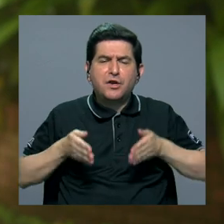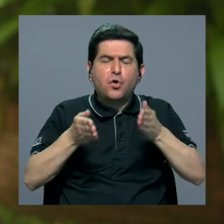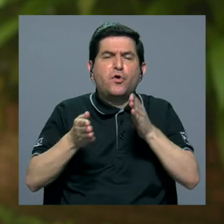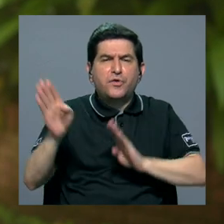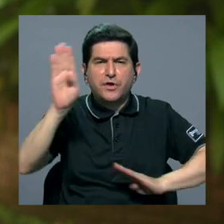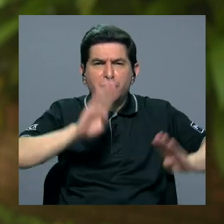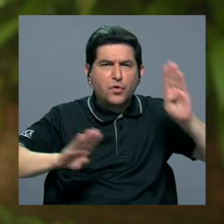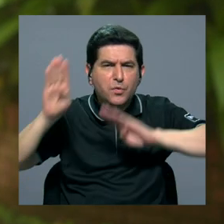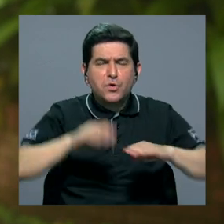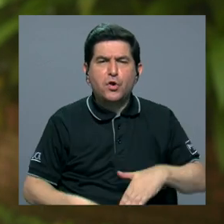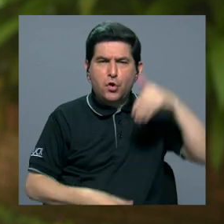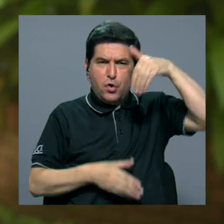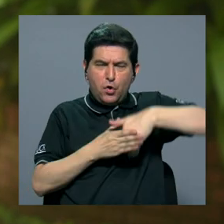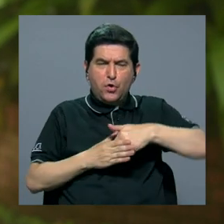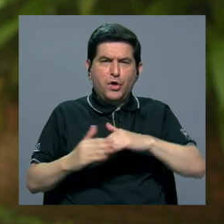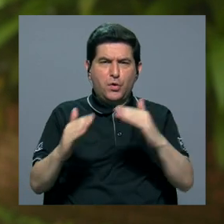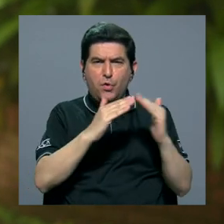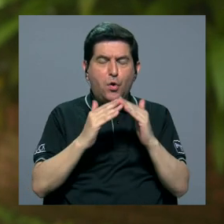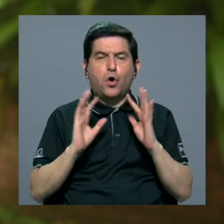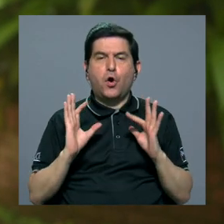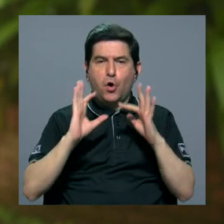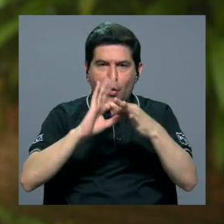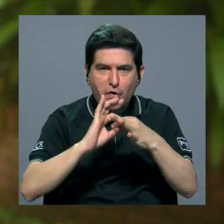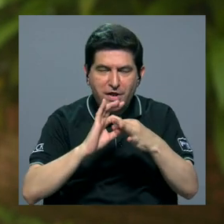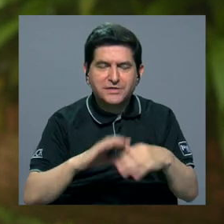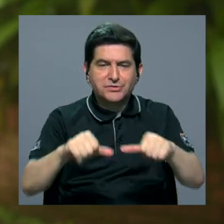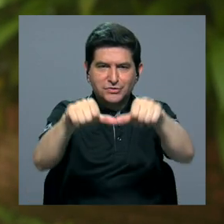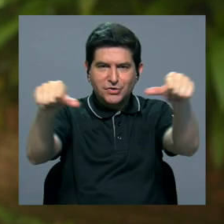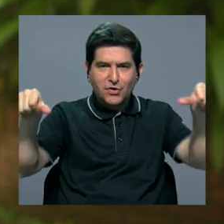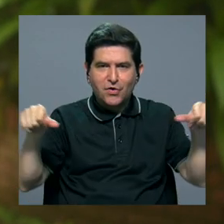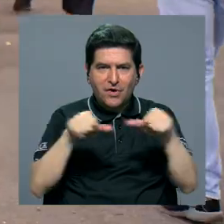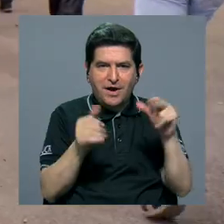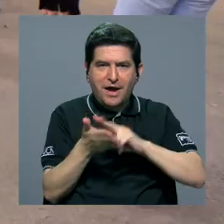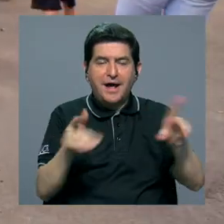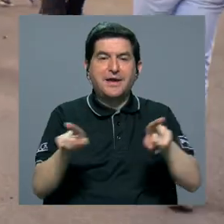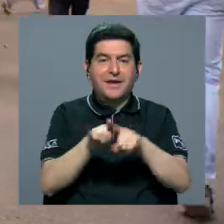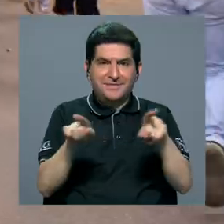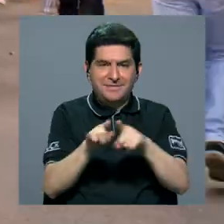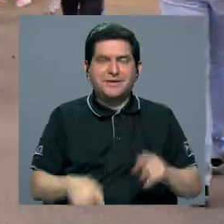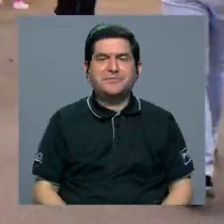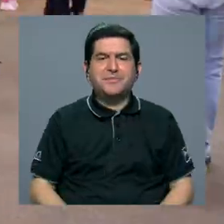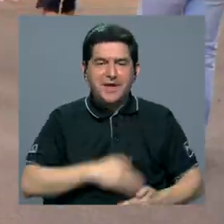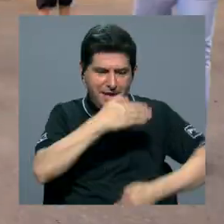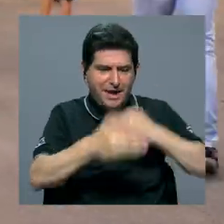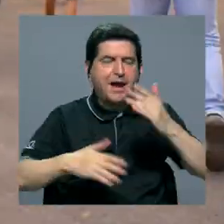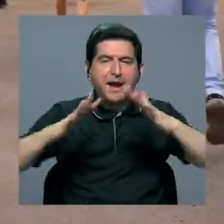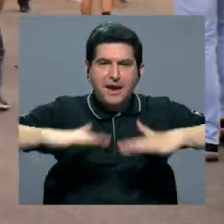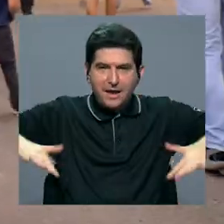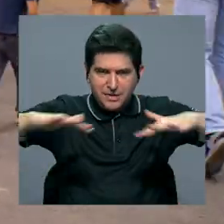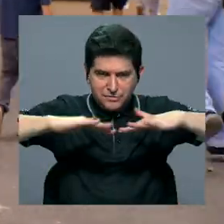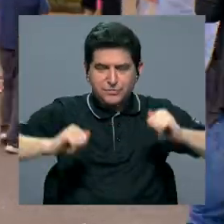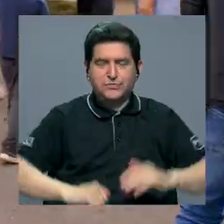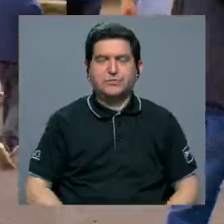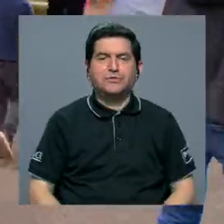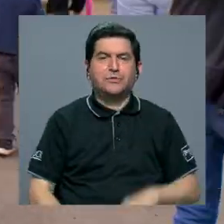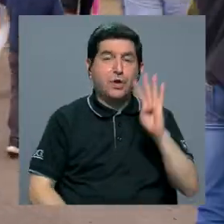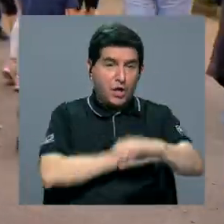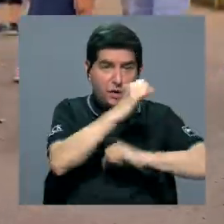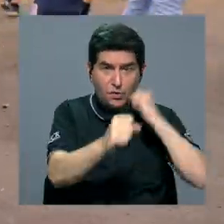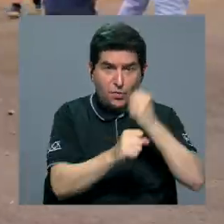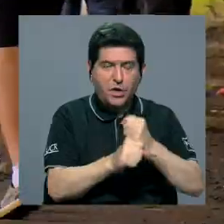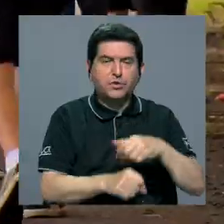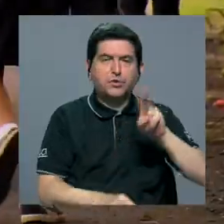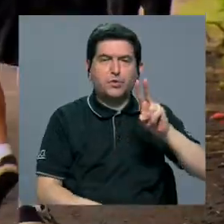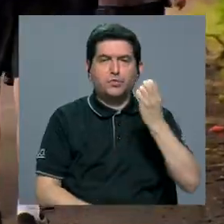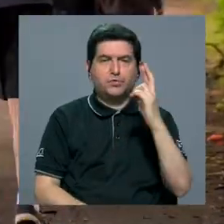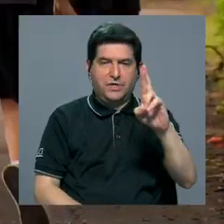biológicos interurbanos es la conectividad de esa trama verde, pero también la gestión de ese espacio. Desde hace cuatro años,